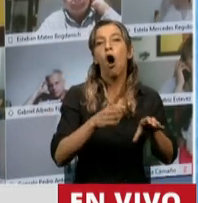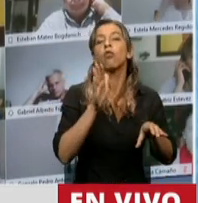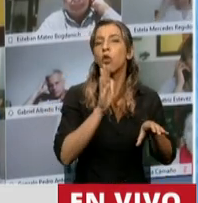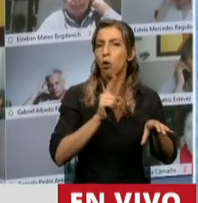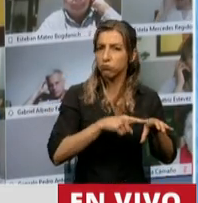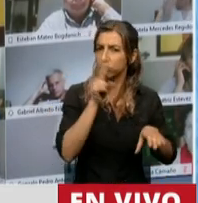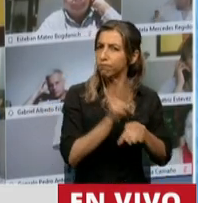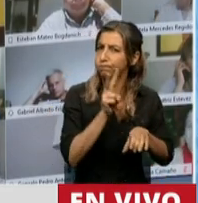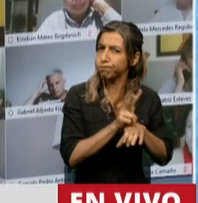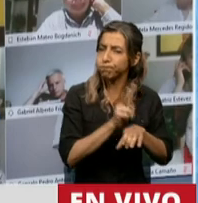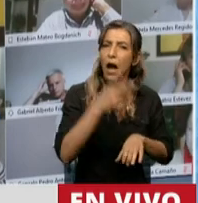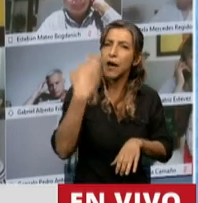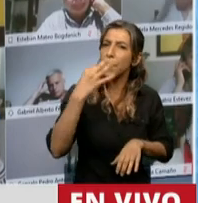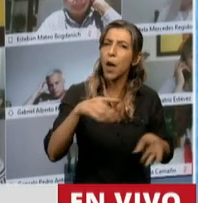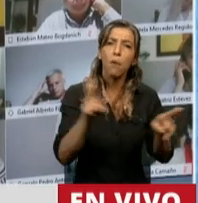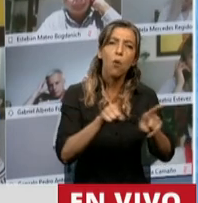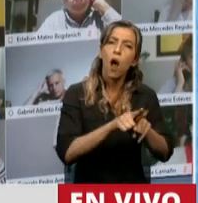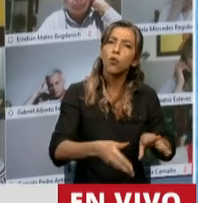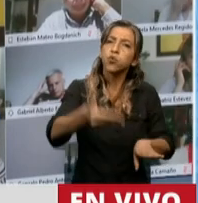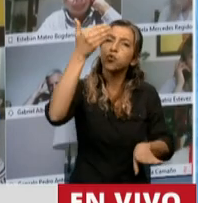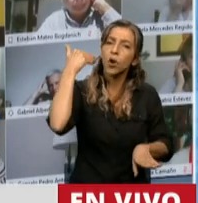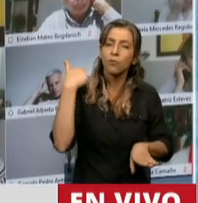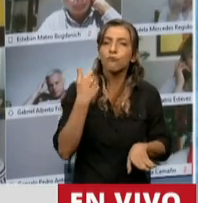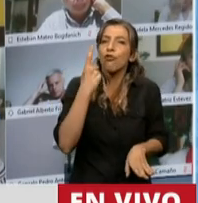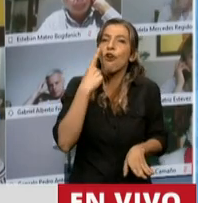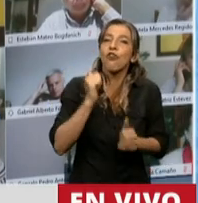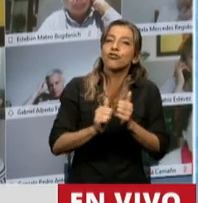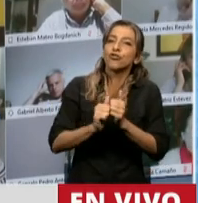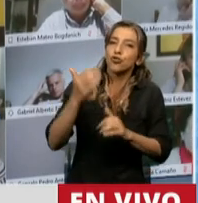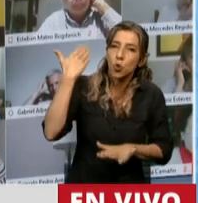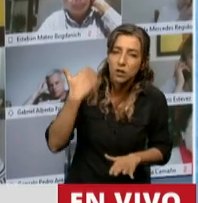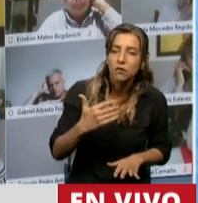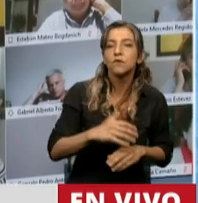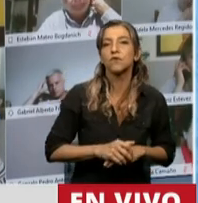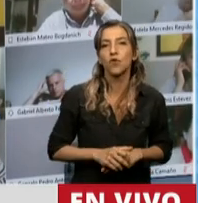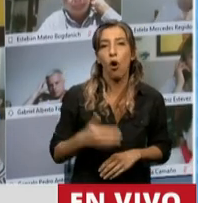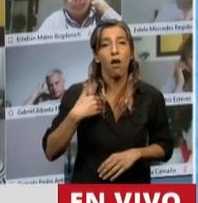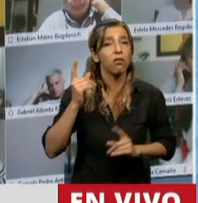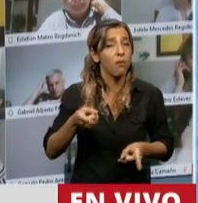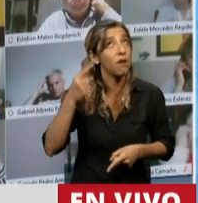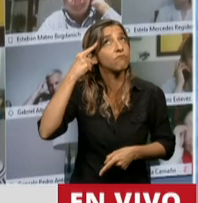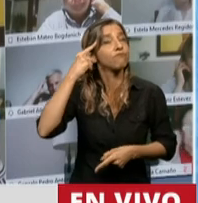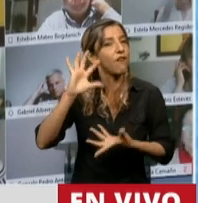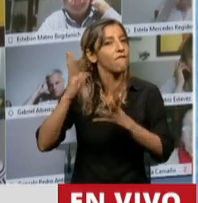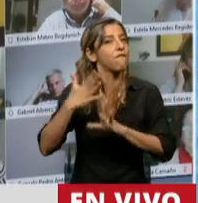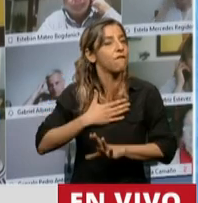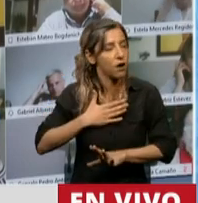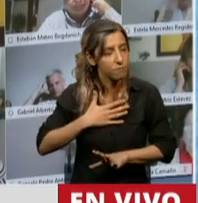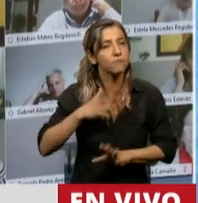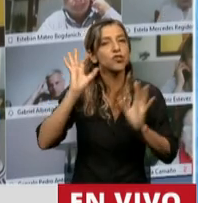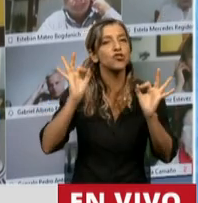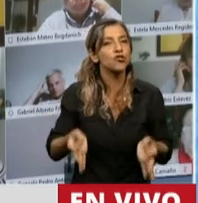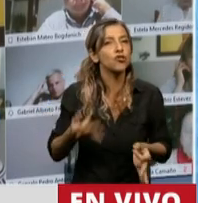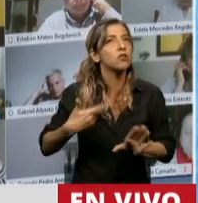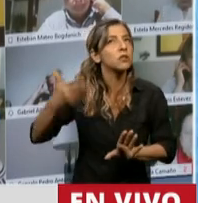originario. Por mi compromiso histórico, por mi convicción ideológica y por todo lo que hicimos,